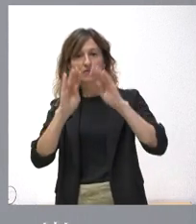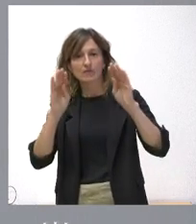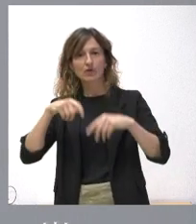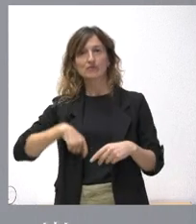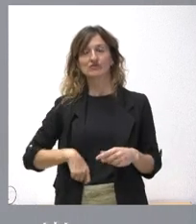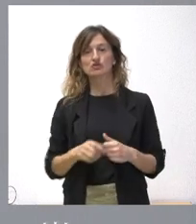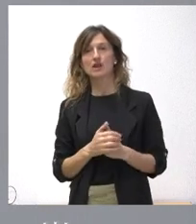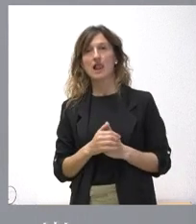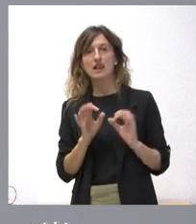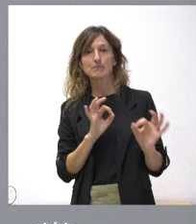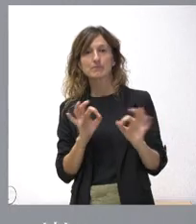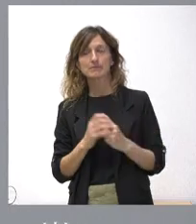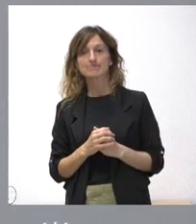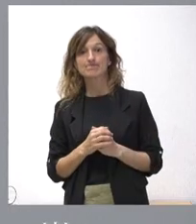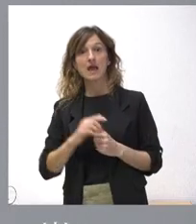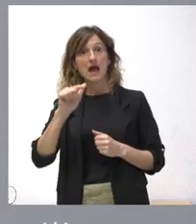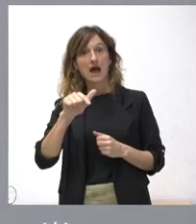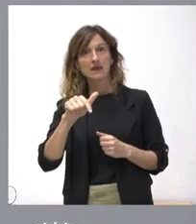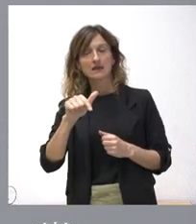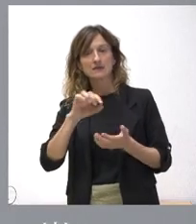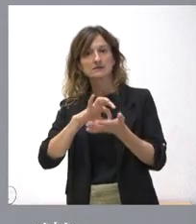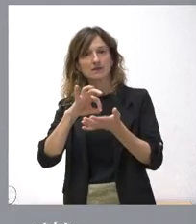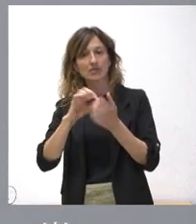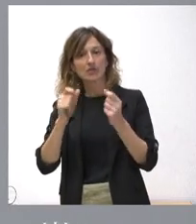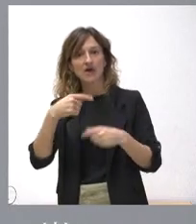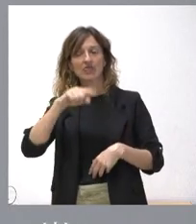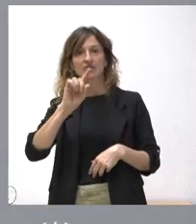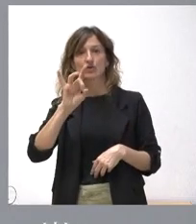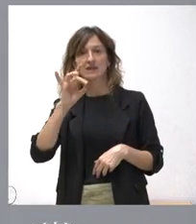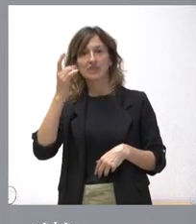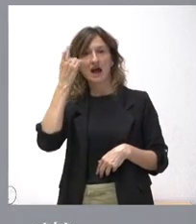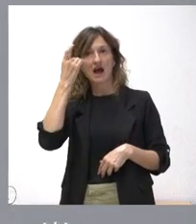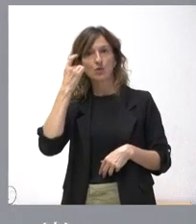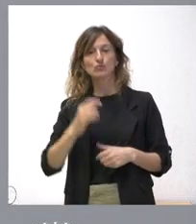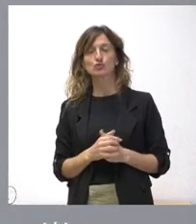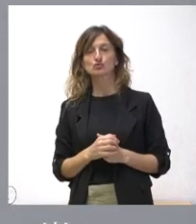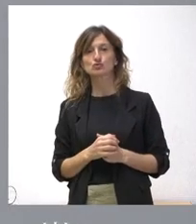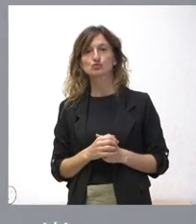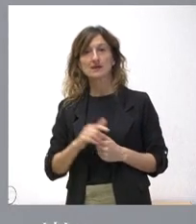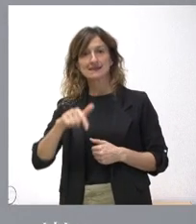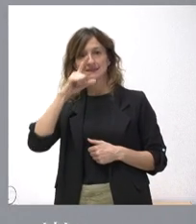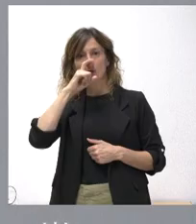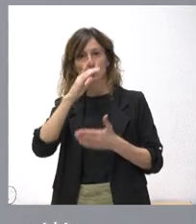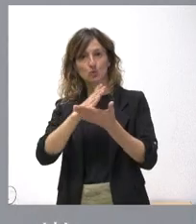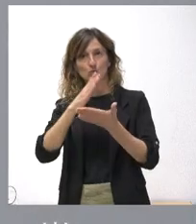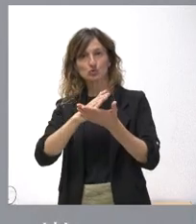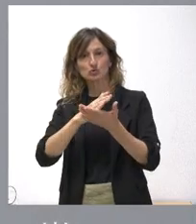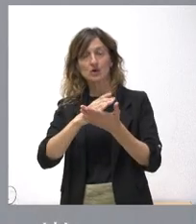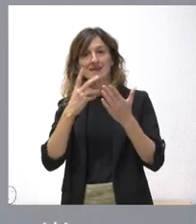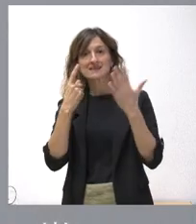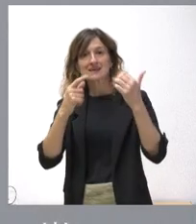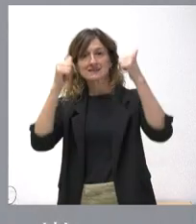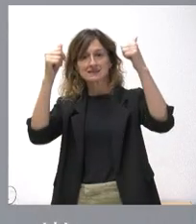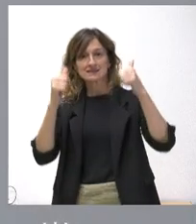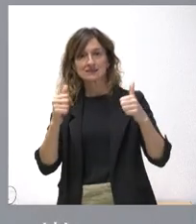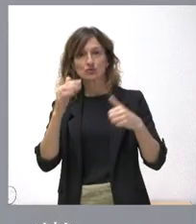previstos. Estamos hablando que aquí prestarán servicio 115 alumnos para este curso, seis títulos de formación